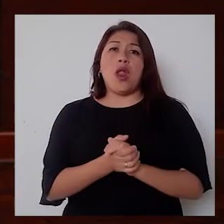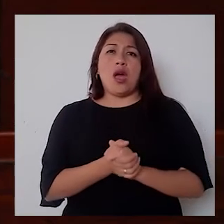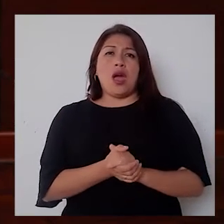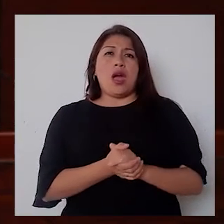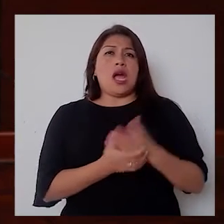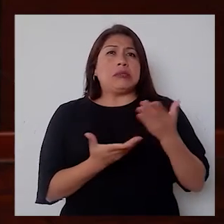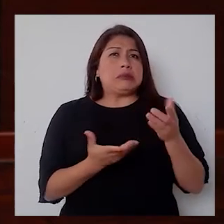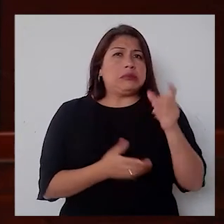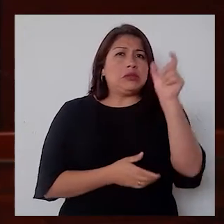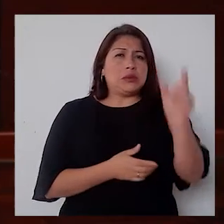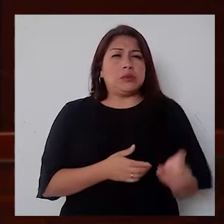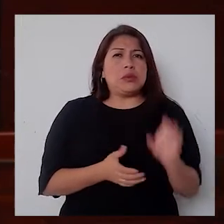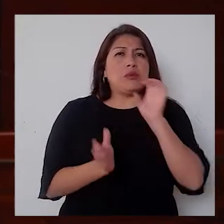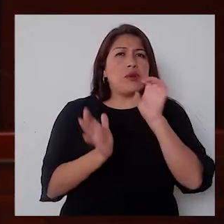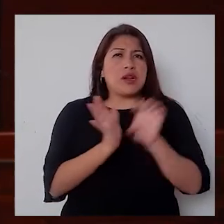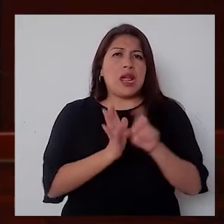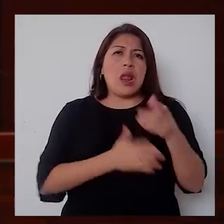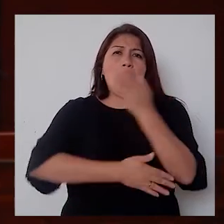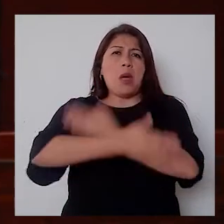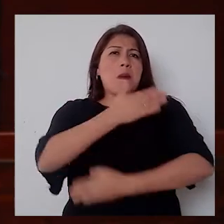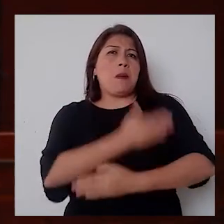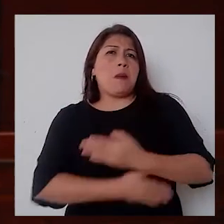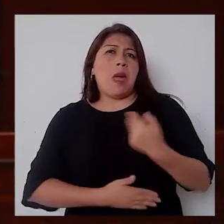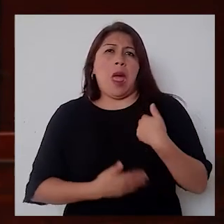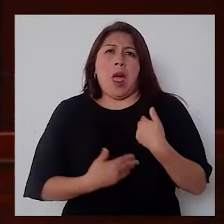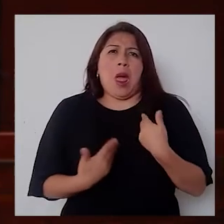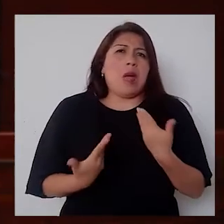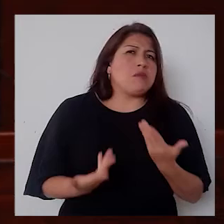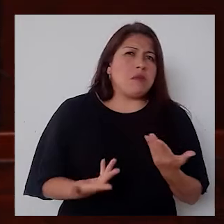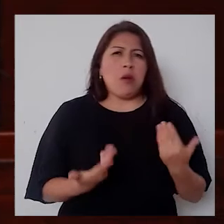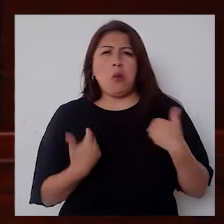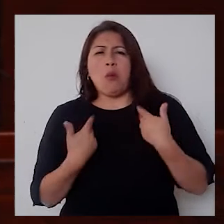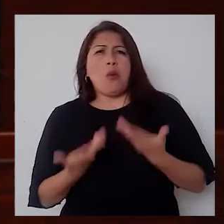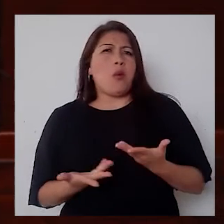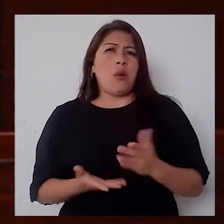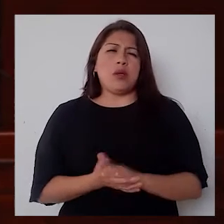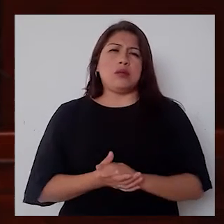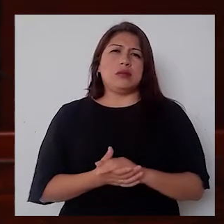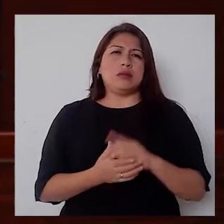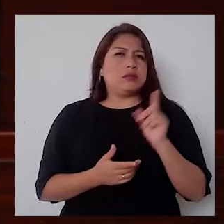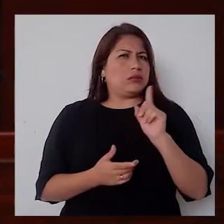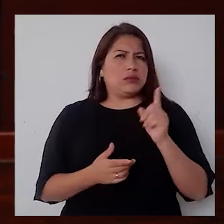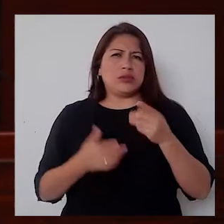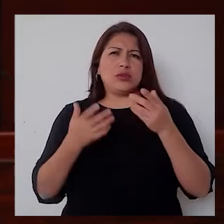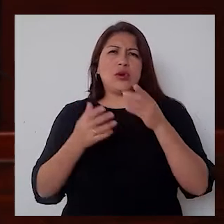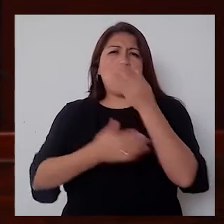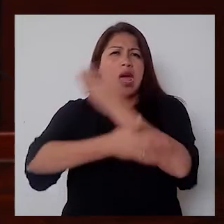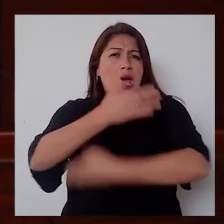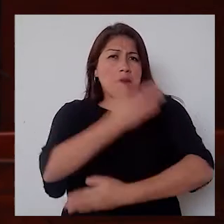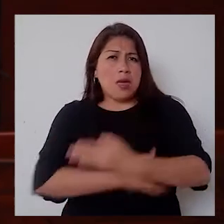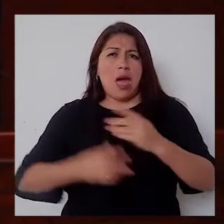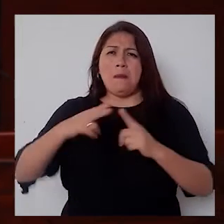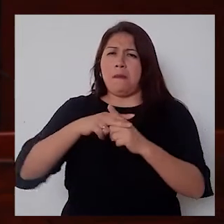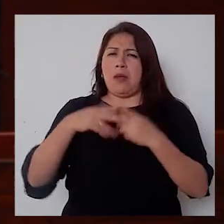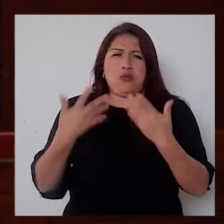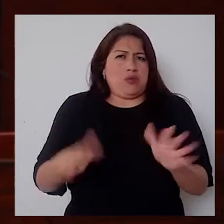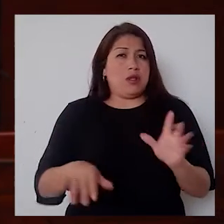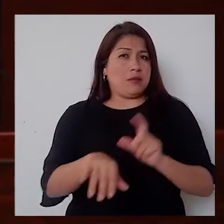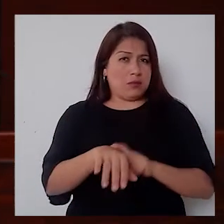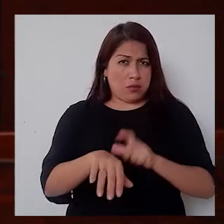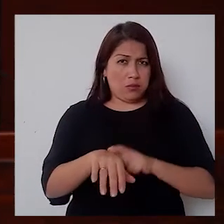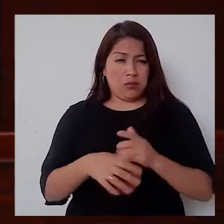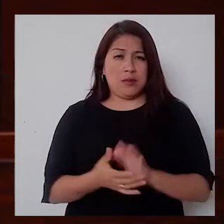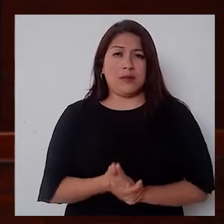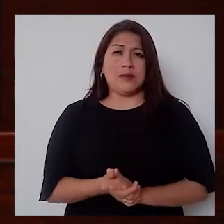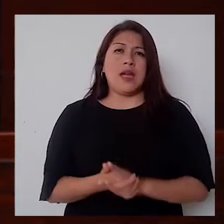decirte, estoy yendo en cinco minutos para poder afectarte, sino que aparece en cualquier momento. En ese aspecto, usted viene